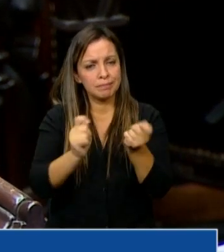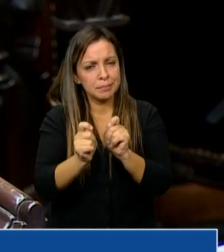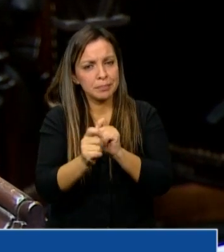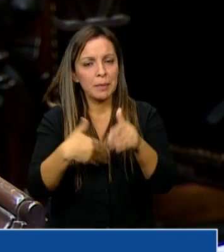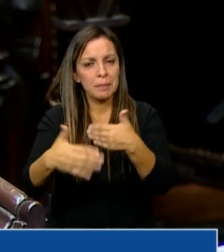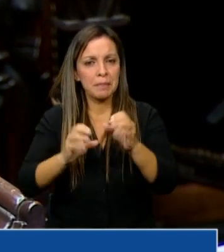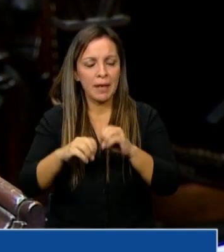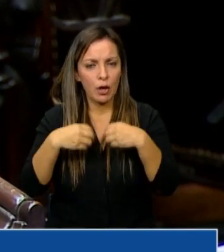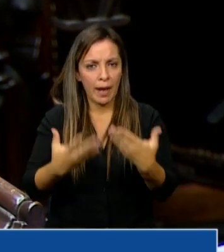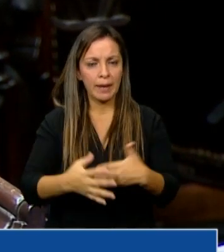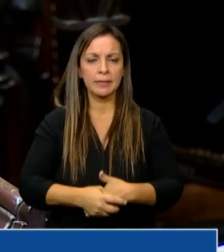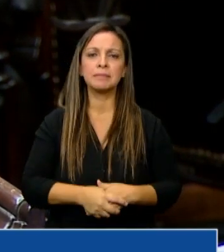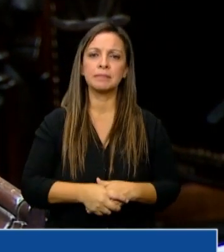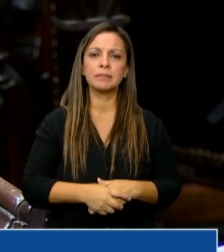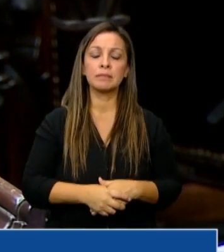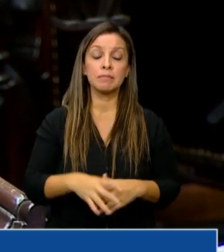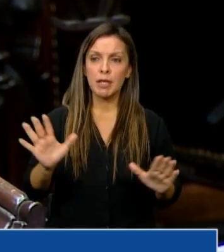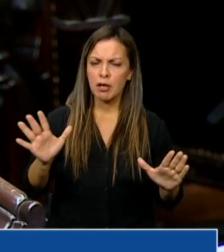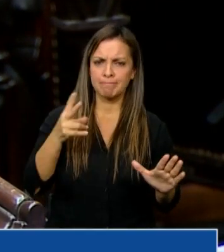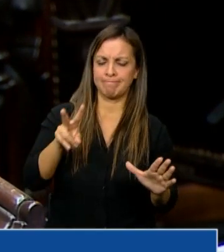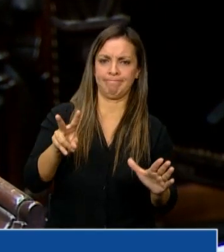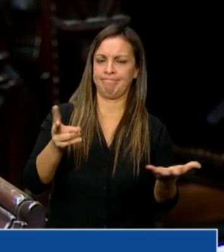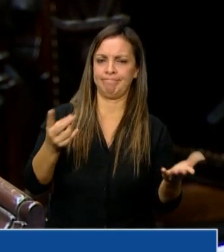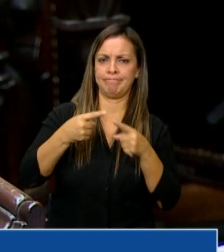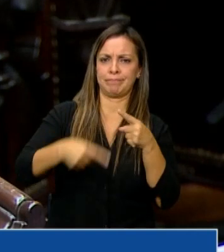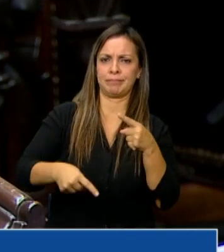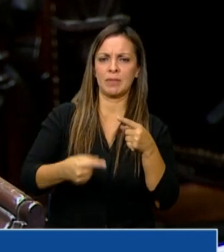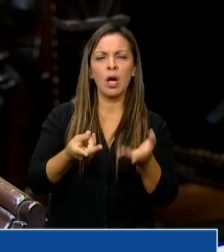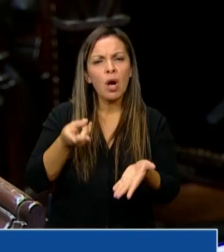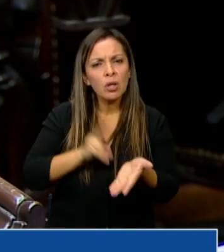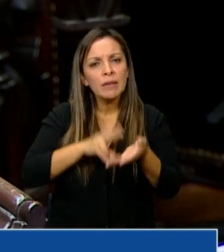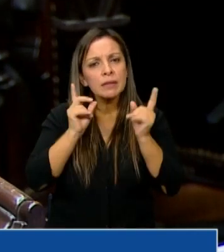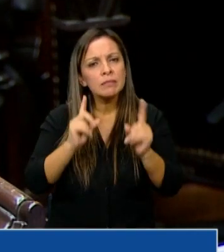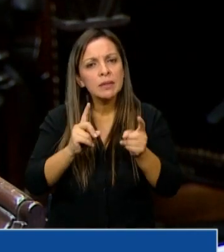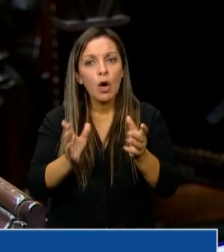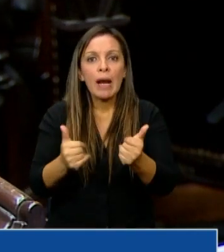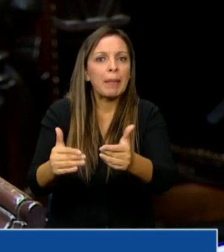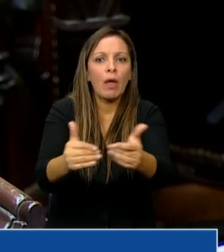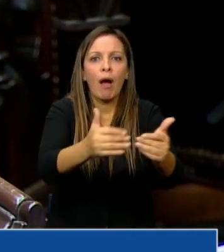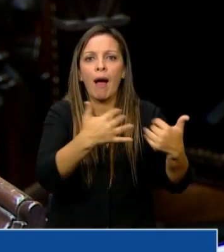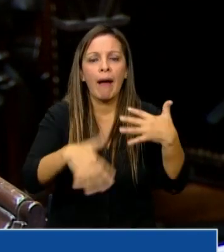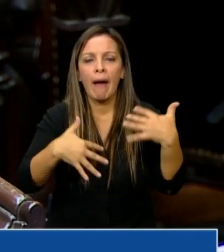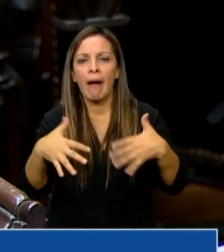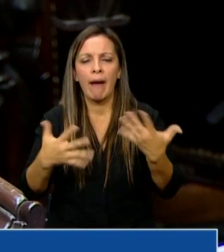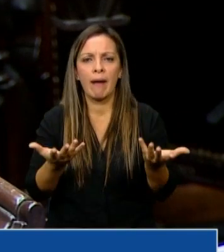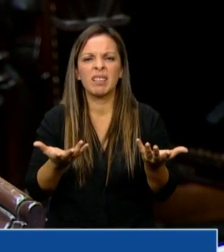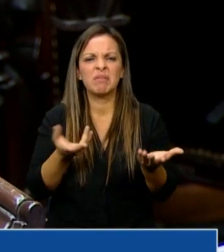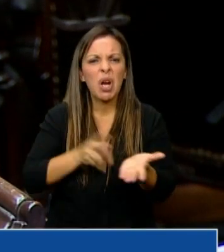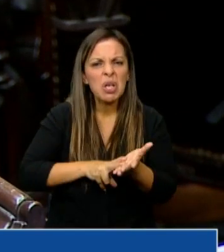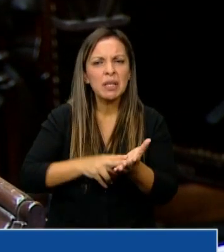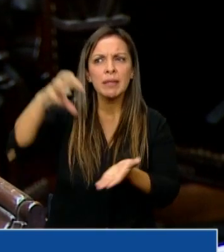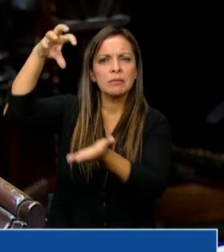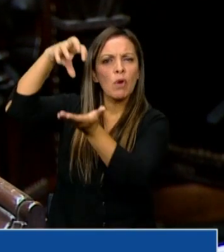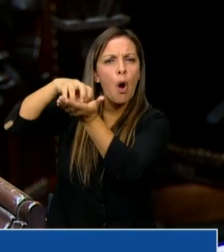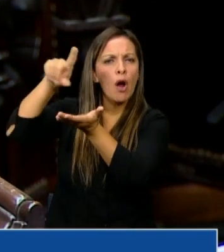no entiendo. Otra vez, a la apurada, otra vez un organismo internacional no